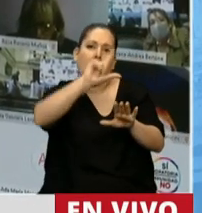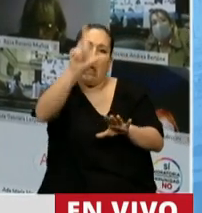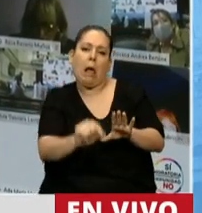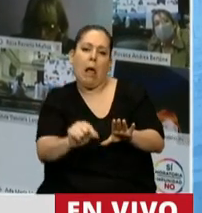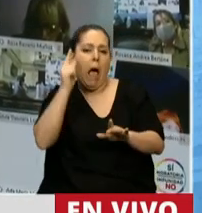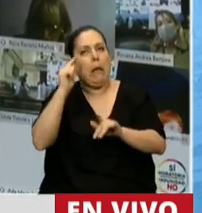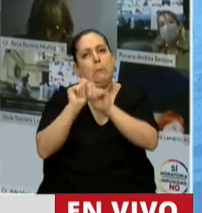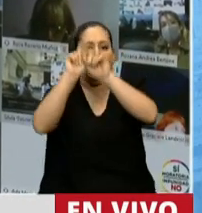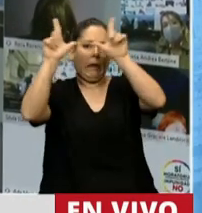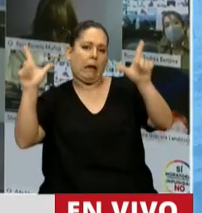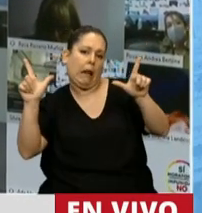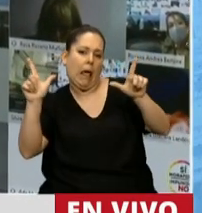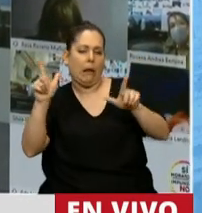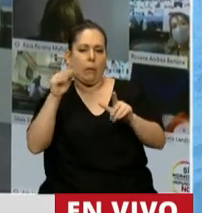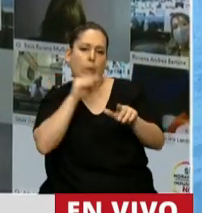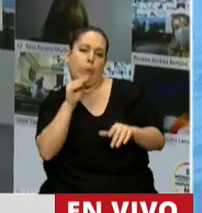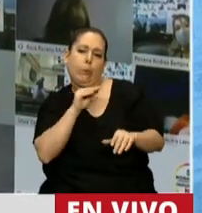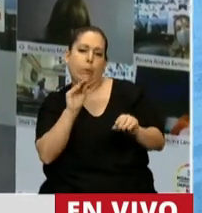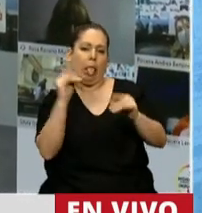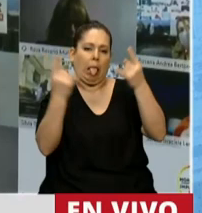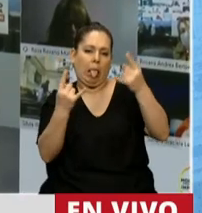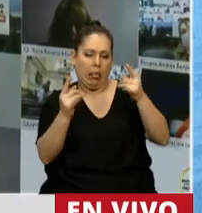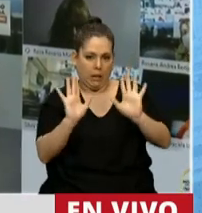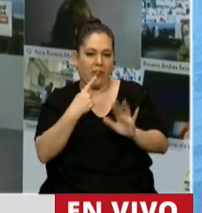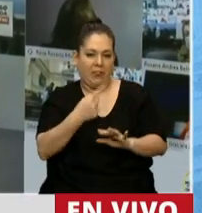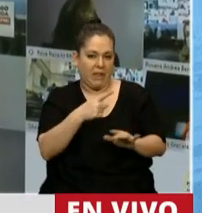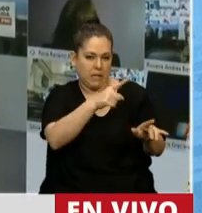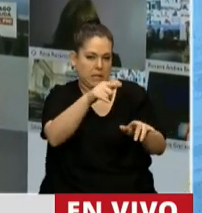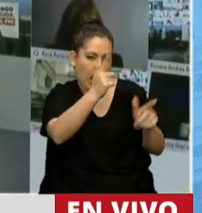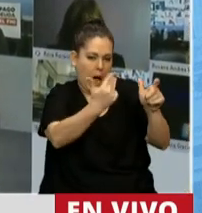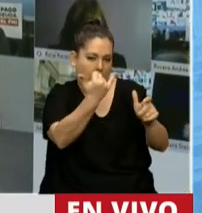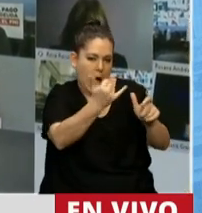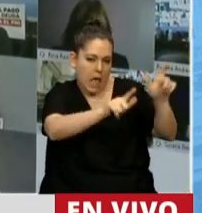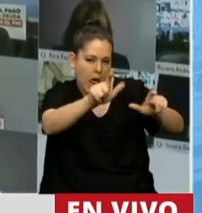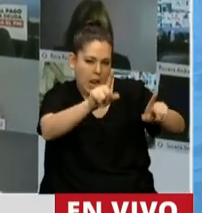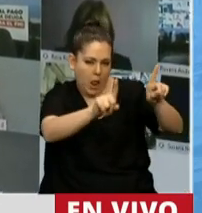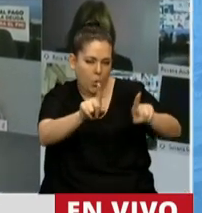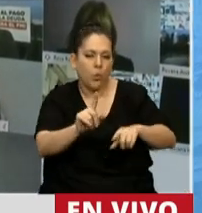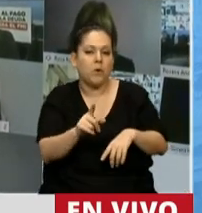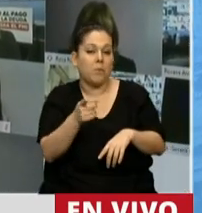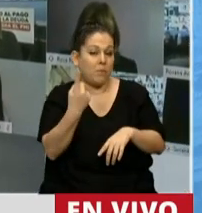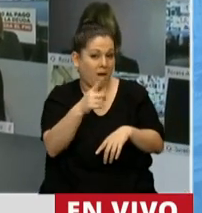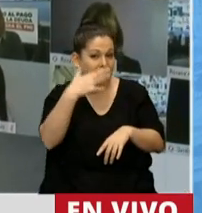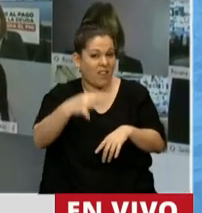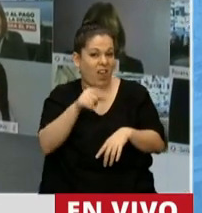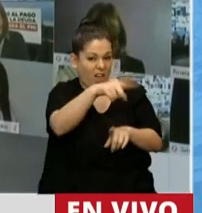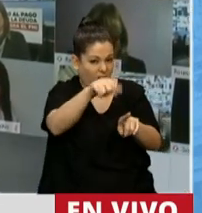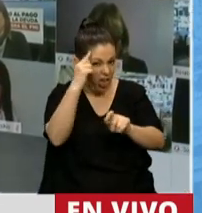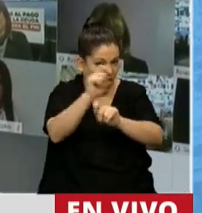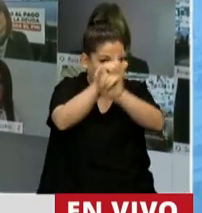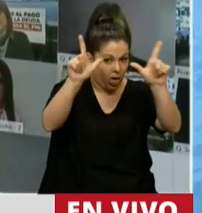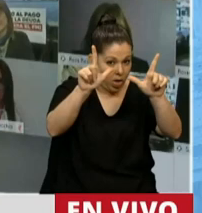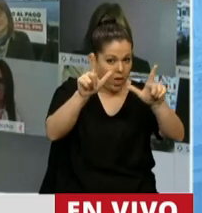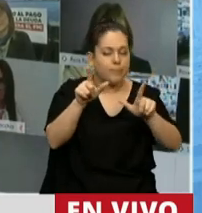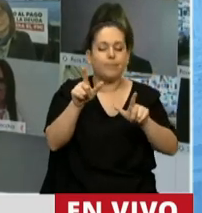un macaneo. A partir de esta noche, ese territorio imaginario, con esta